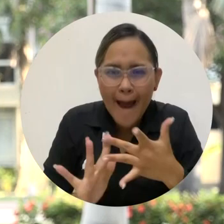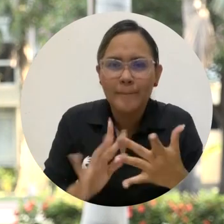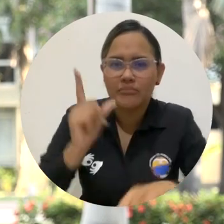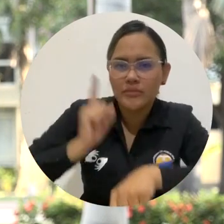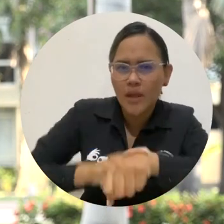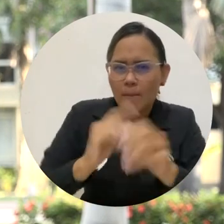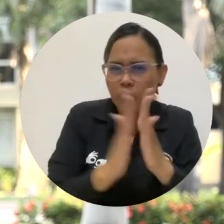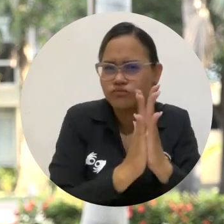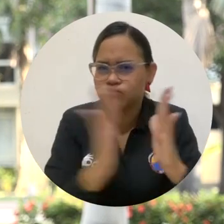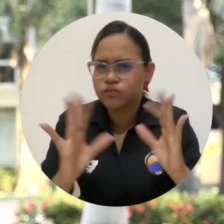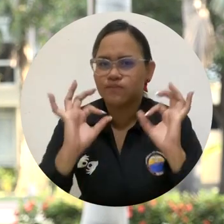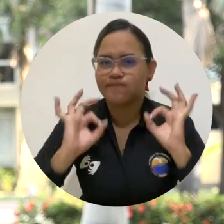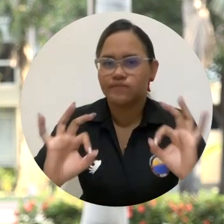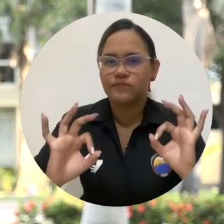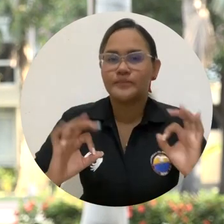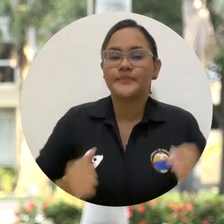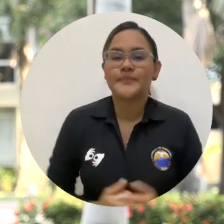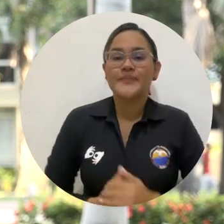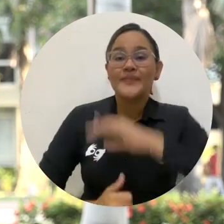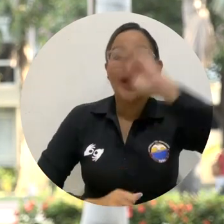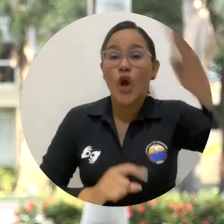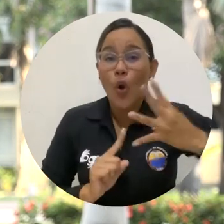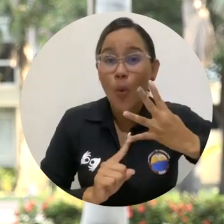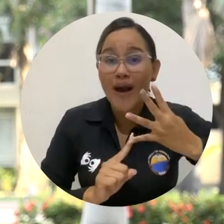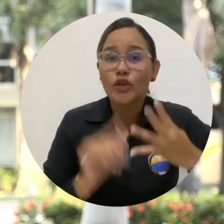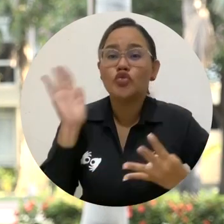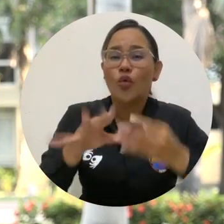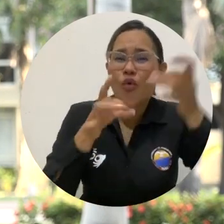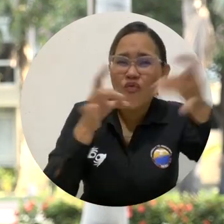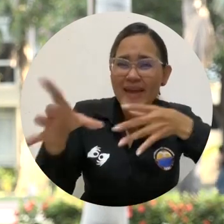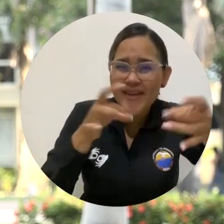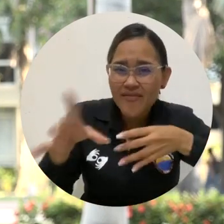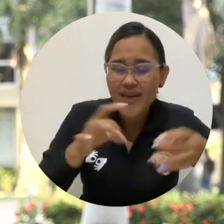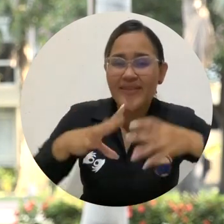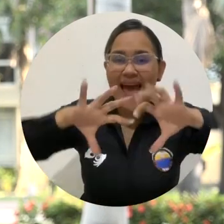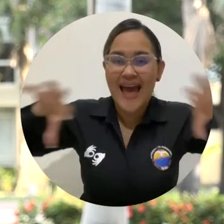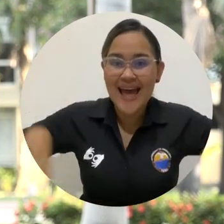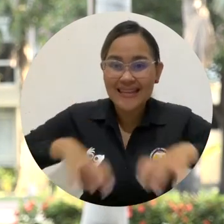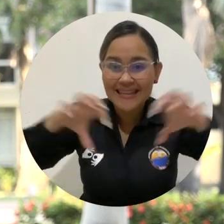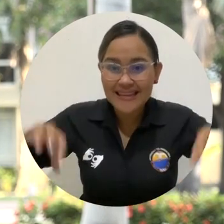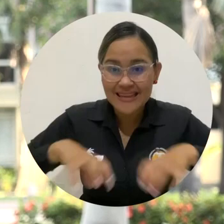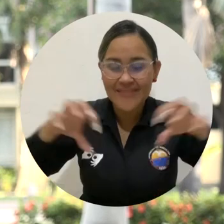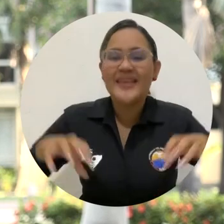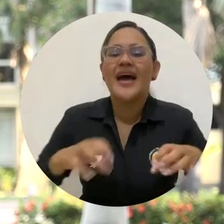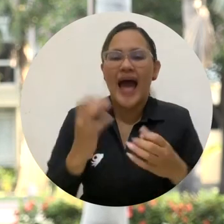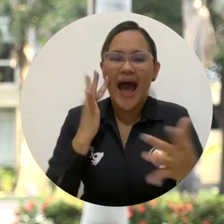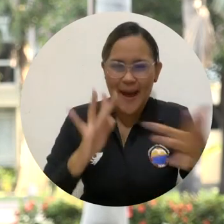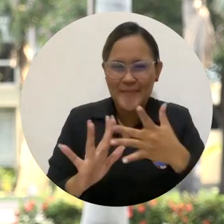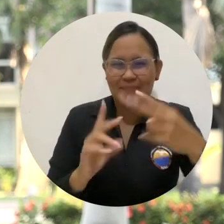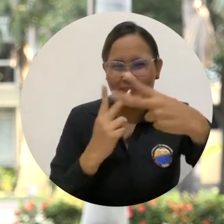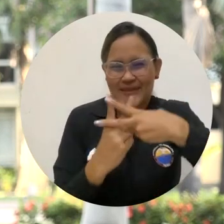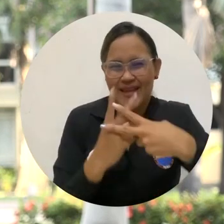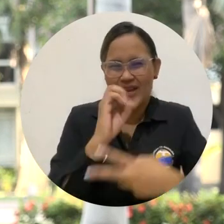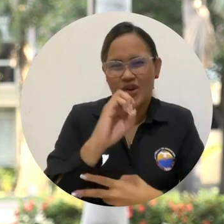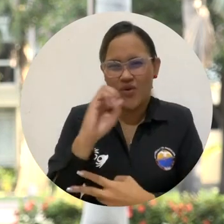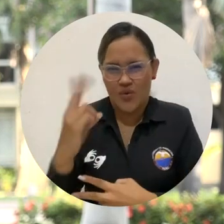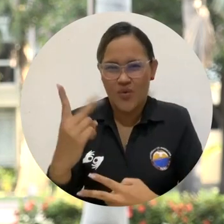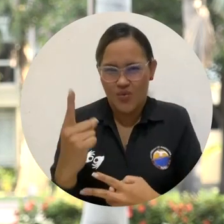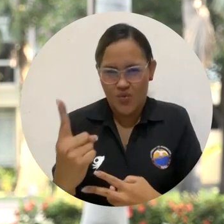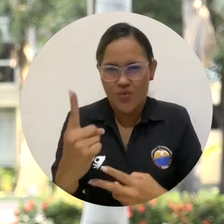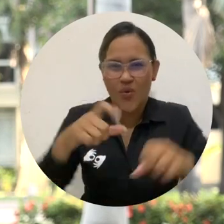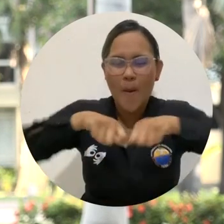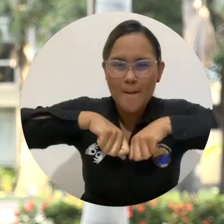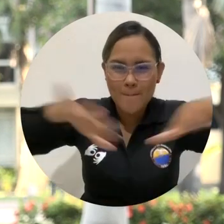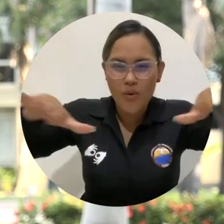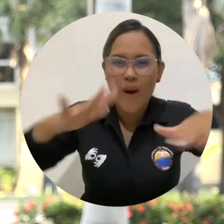ajustes sean realizados correctamente y en el tiempo estipulado. Cuarto, las demás fechas y